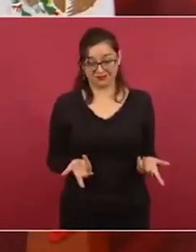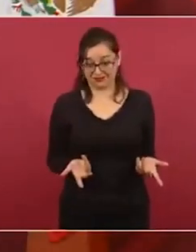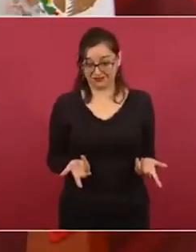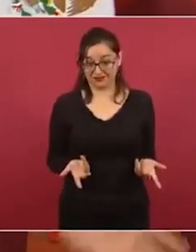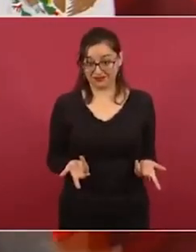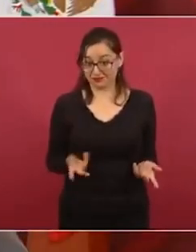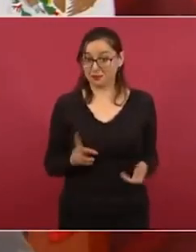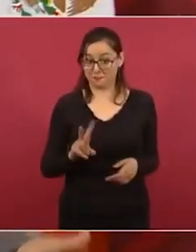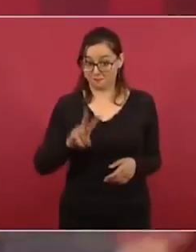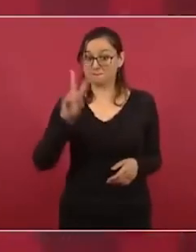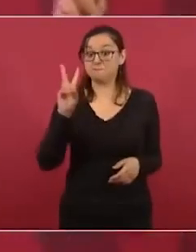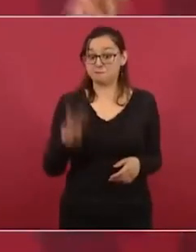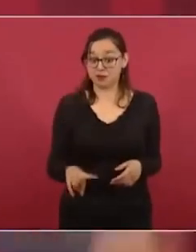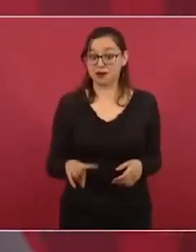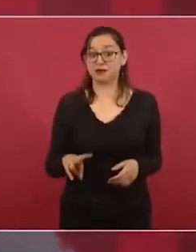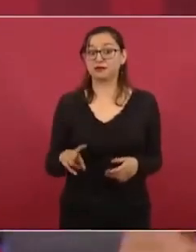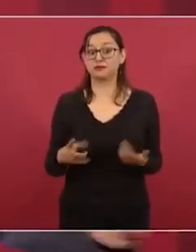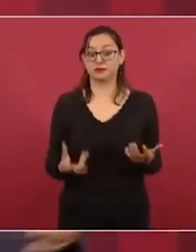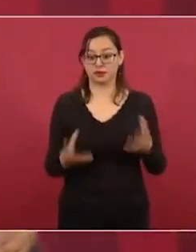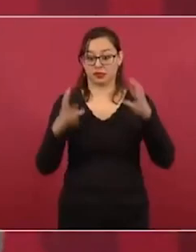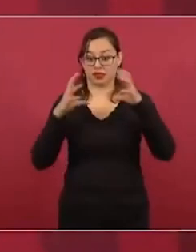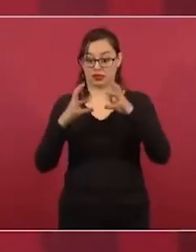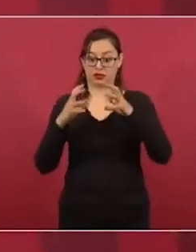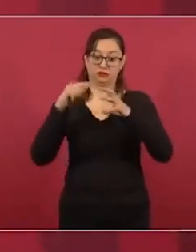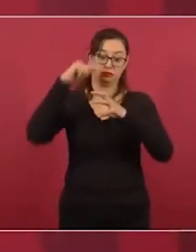que están en una situación muy difícil,